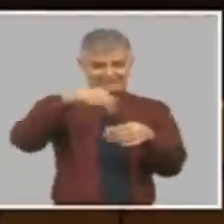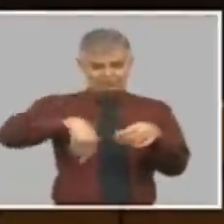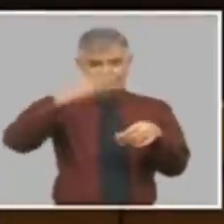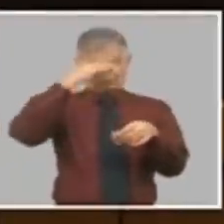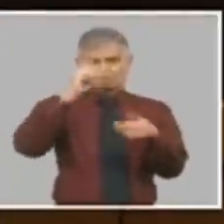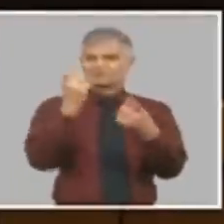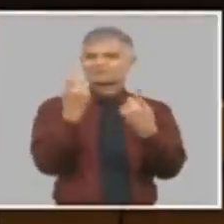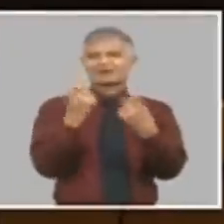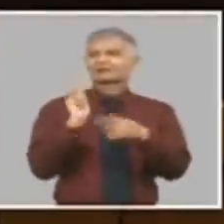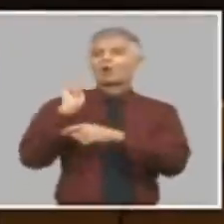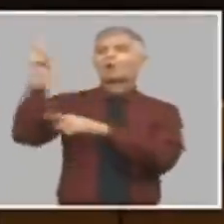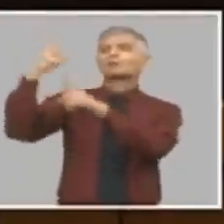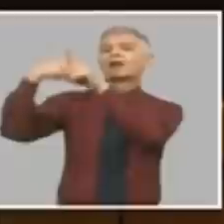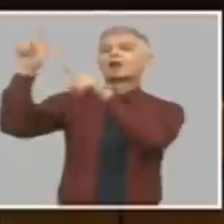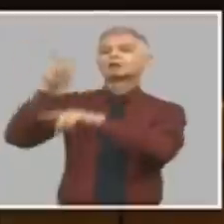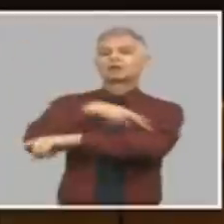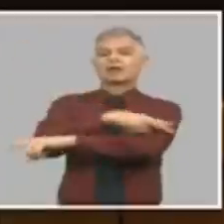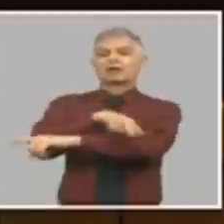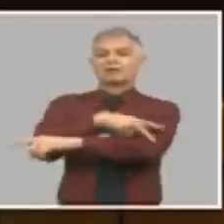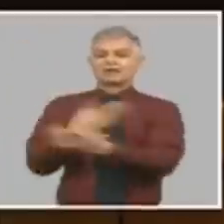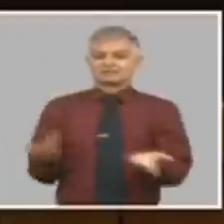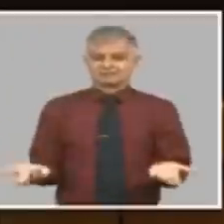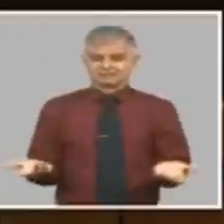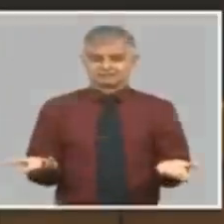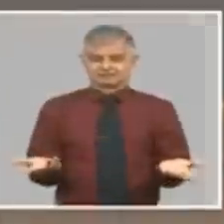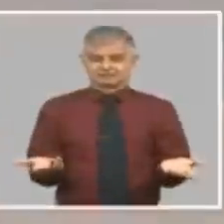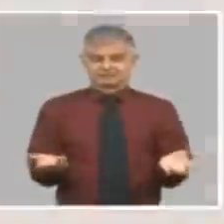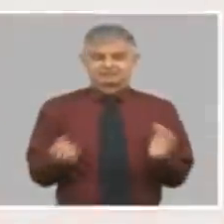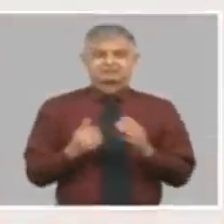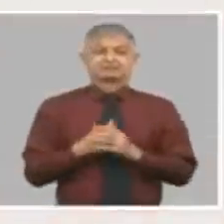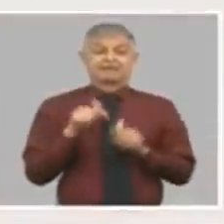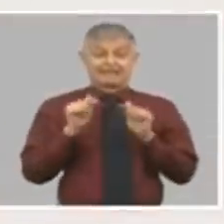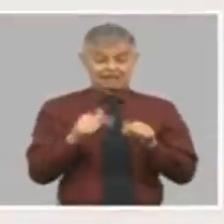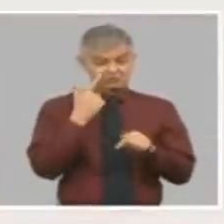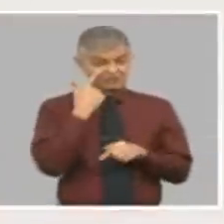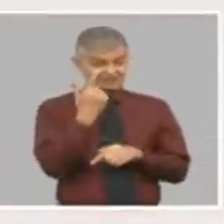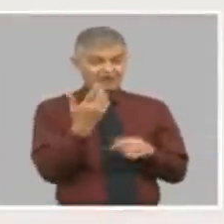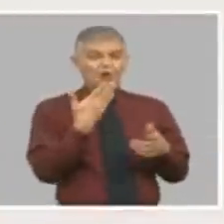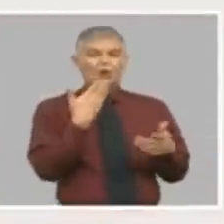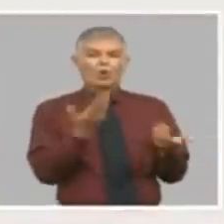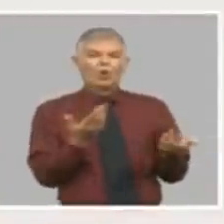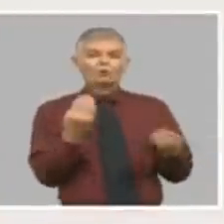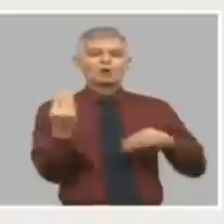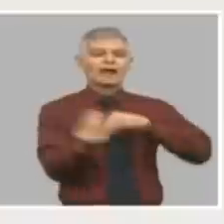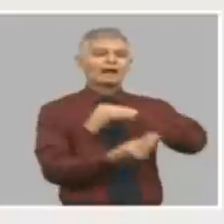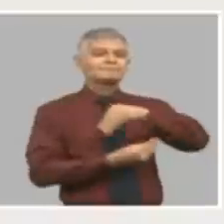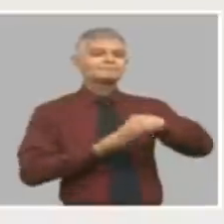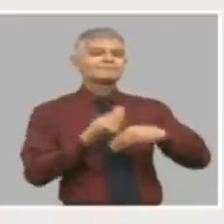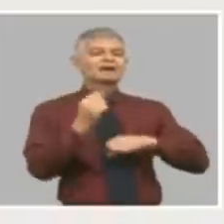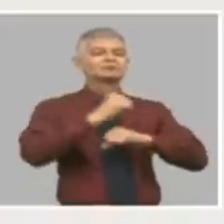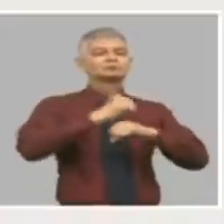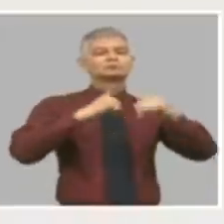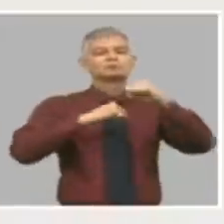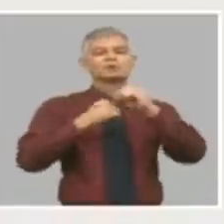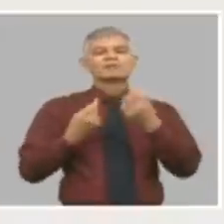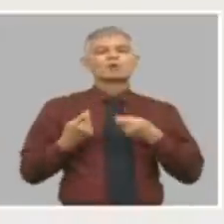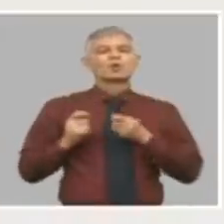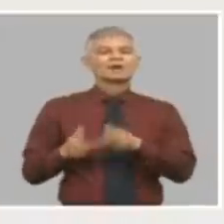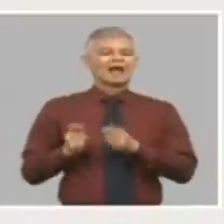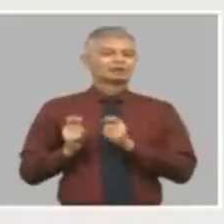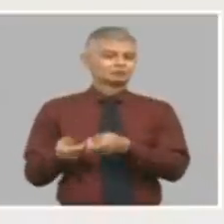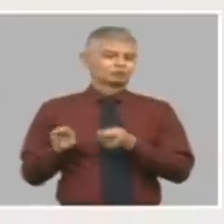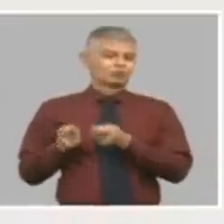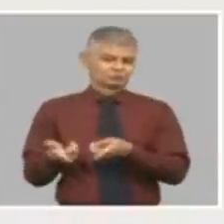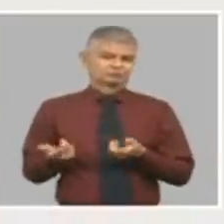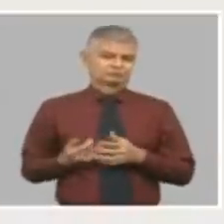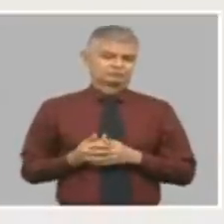próxima presentación lo único que estamos haciendo ahí es ver cómo cambian la estructura de los gastos esta es la estructura de